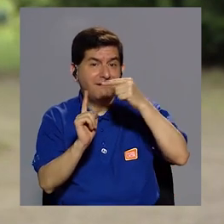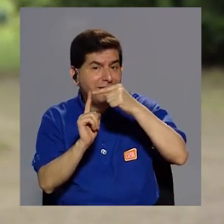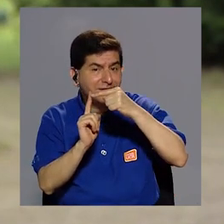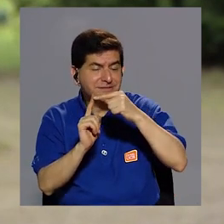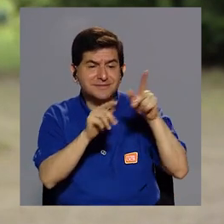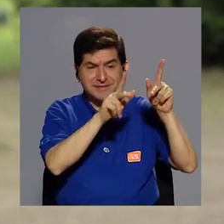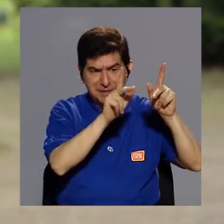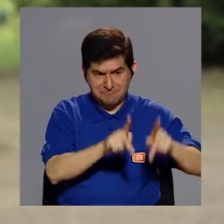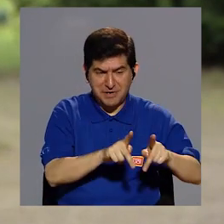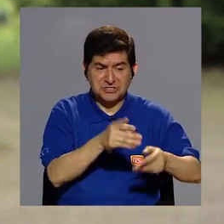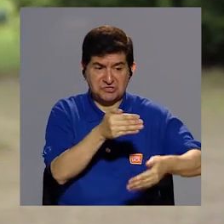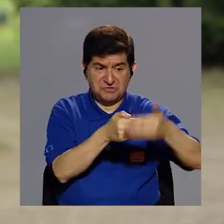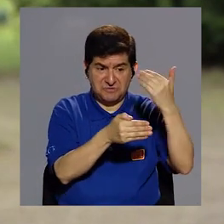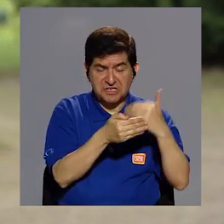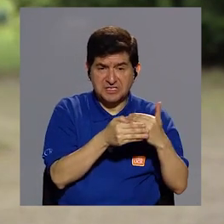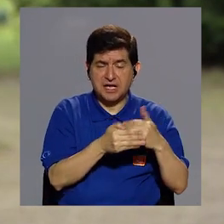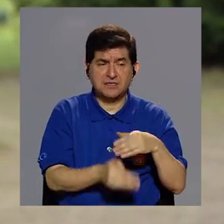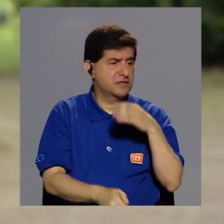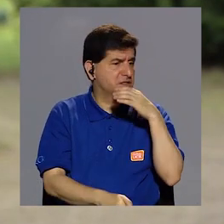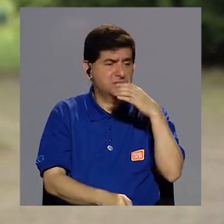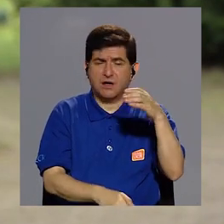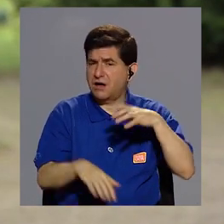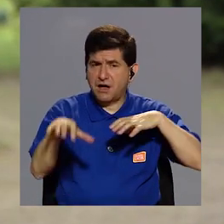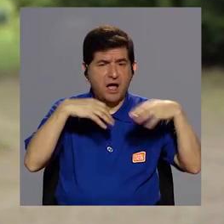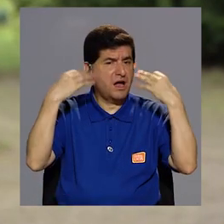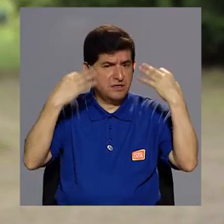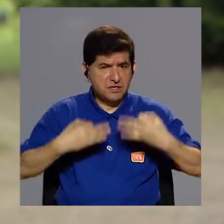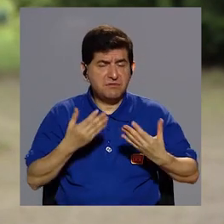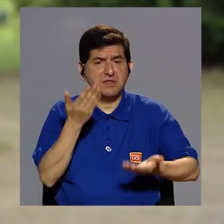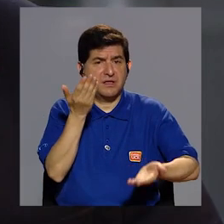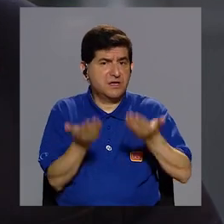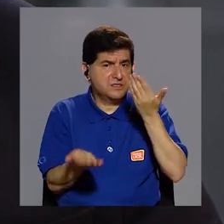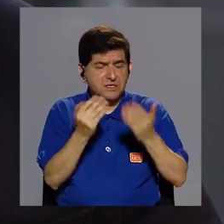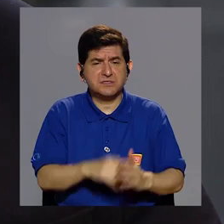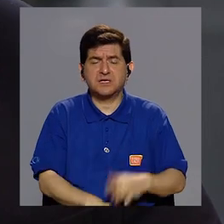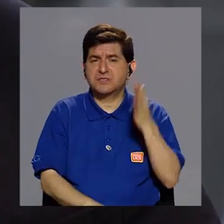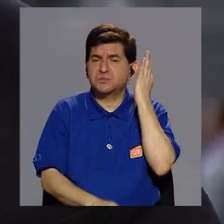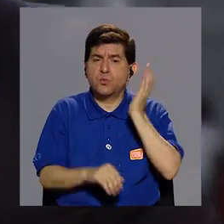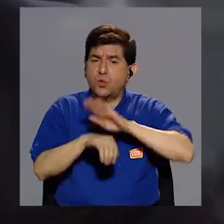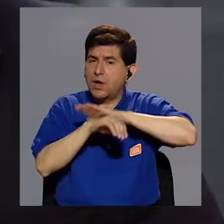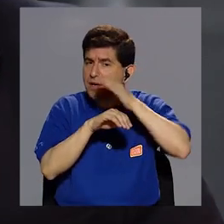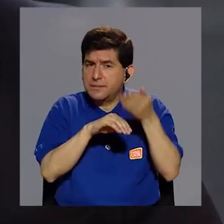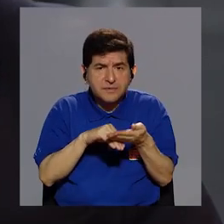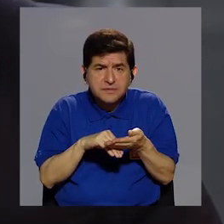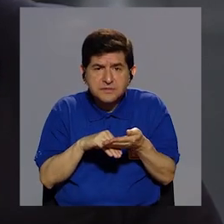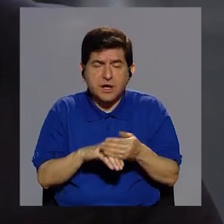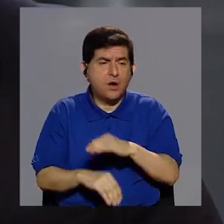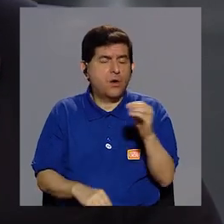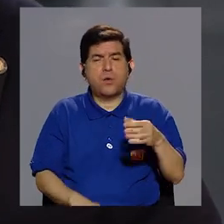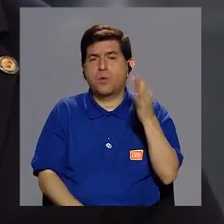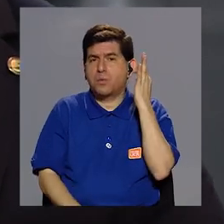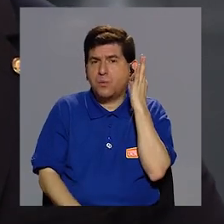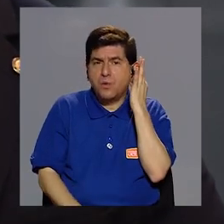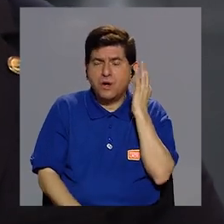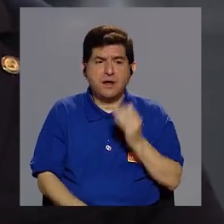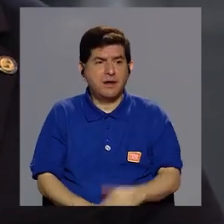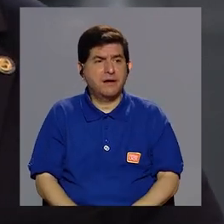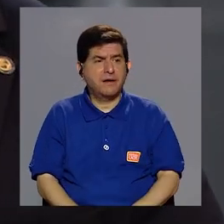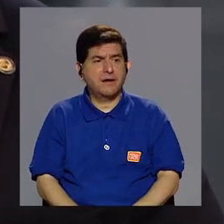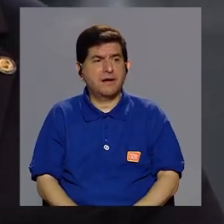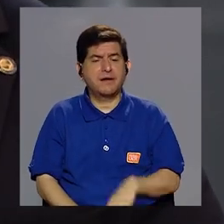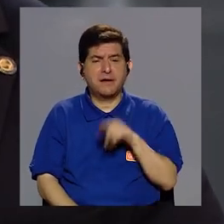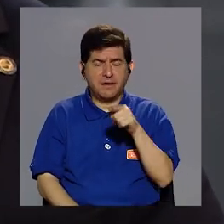en personas que anteriormente no recomendábamos tanta actividad física, como por ejemplo mujeres embarazadas o la mujer